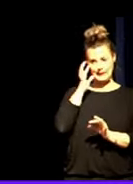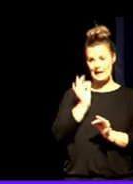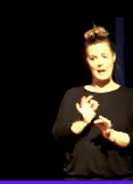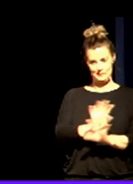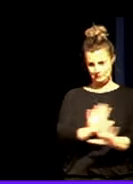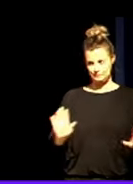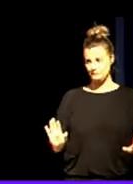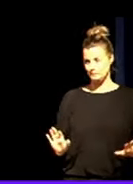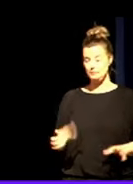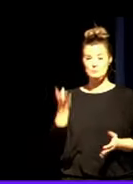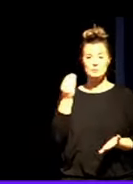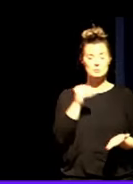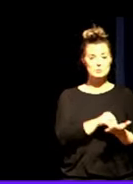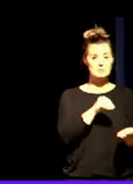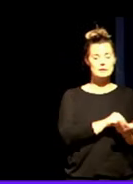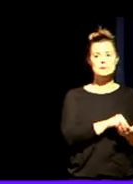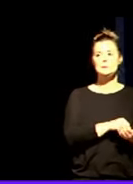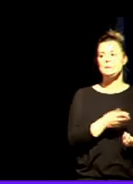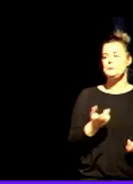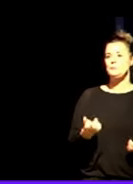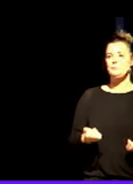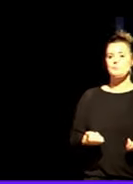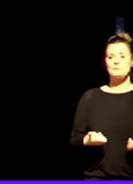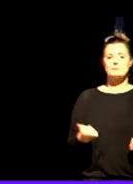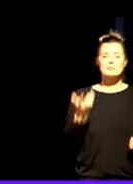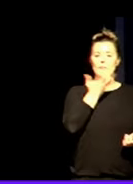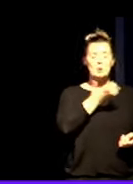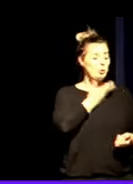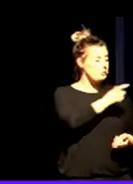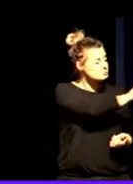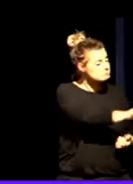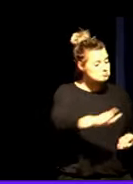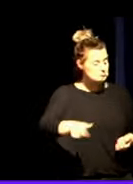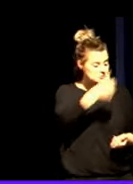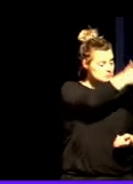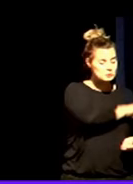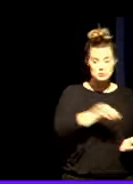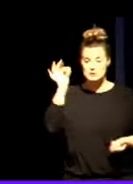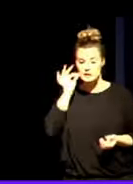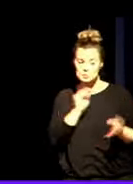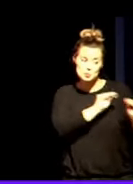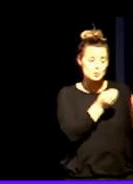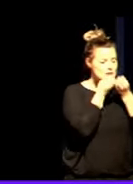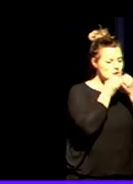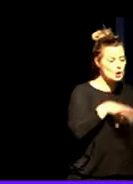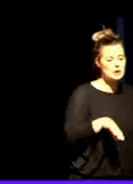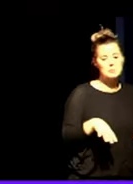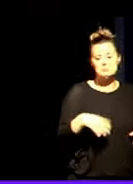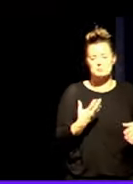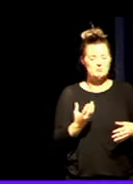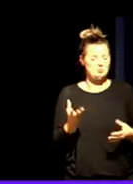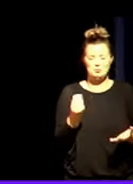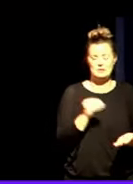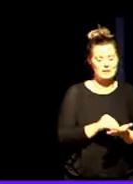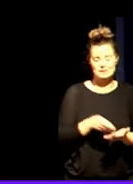Muchas veces, muchas veces conocemos a chicos y chicas que tienen una historia repetida de autoresiones y de